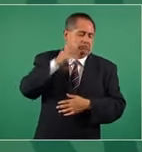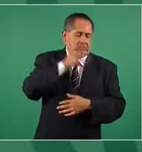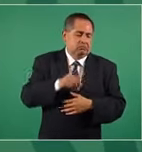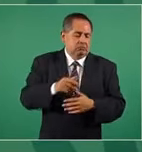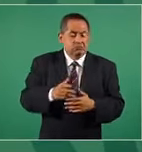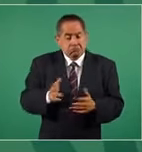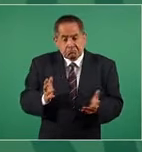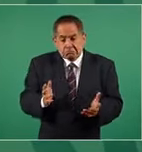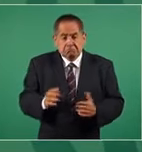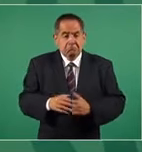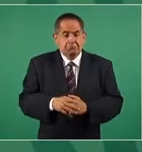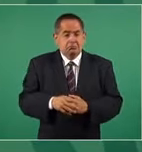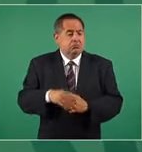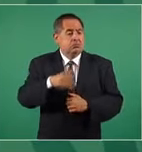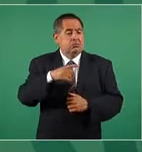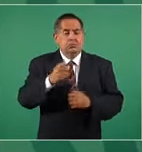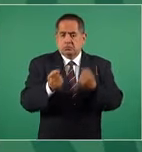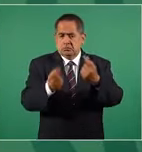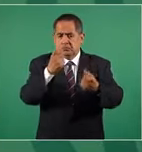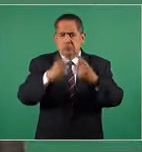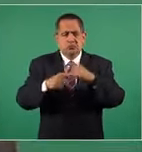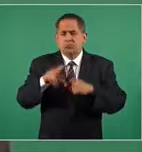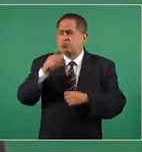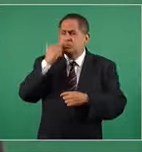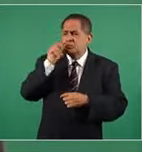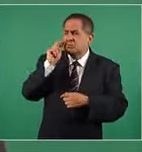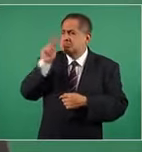no quieren saber nada de nosotros,